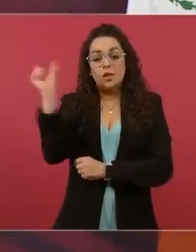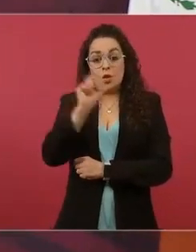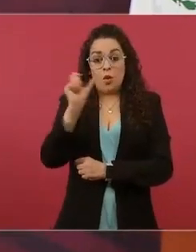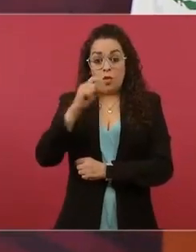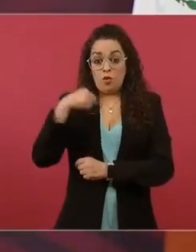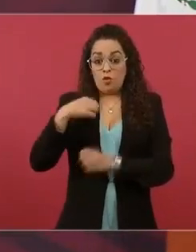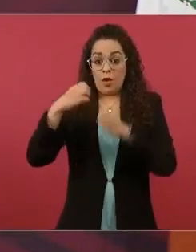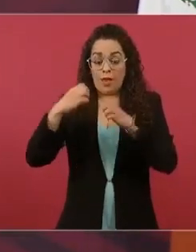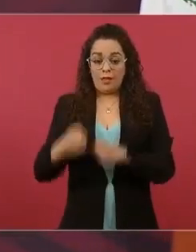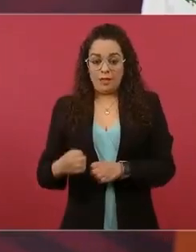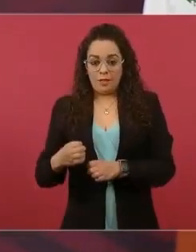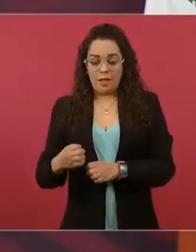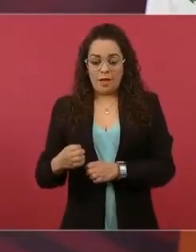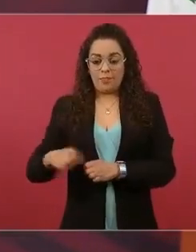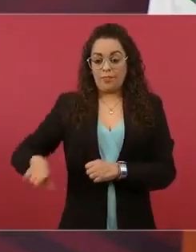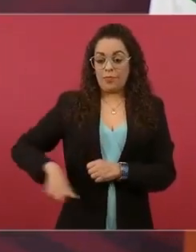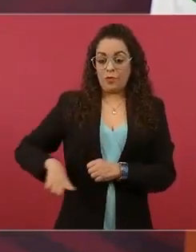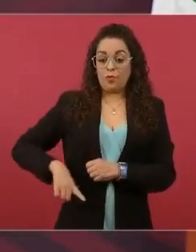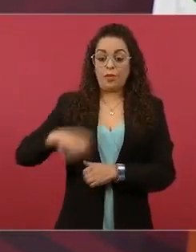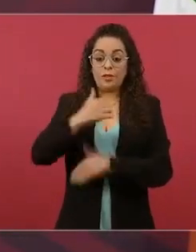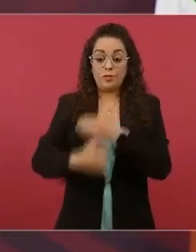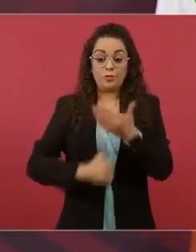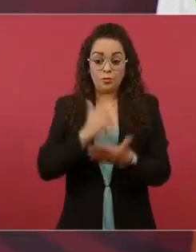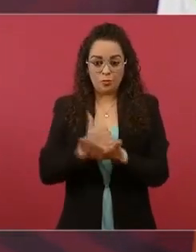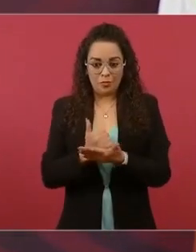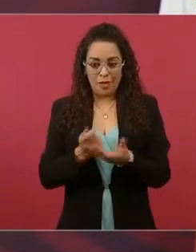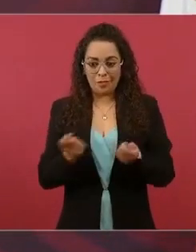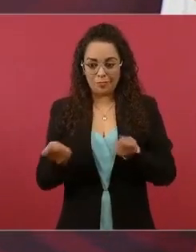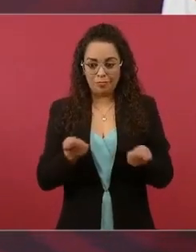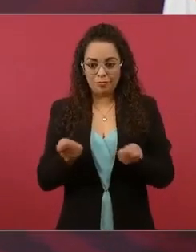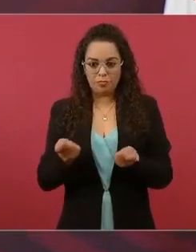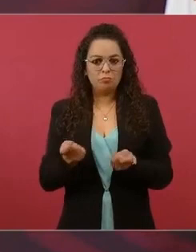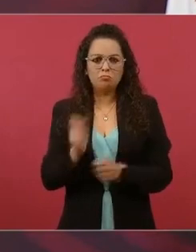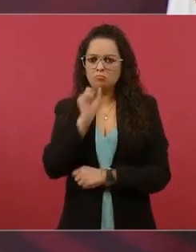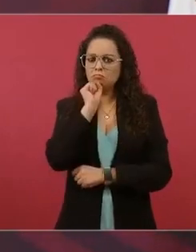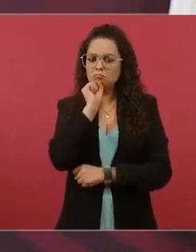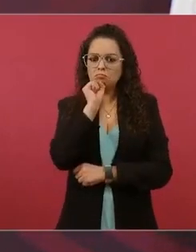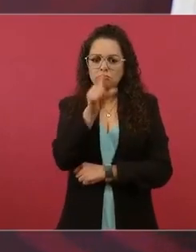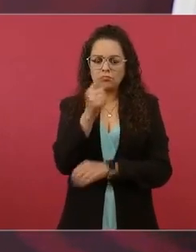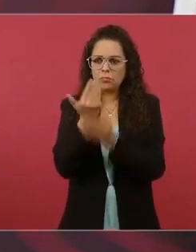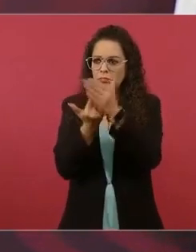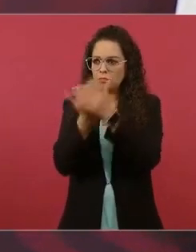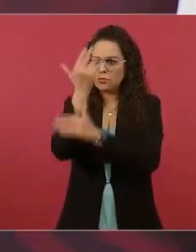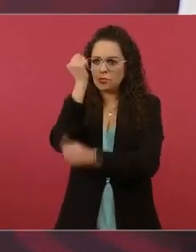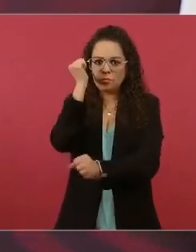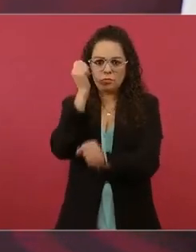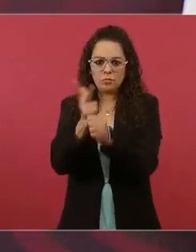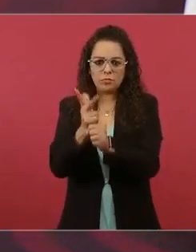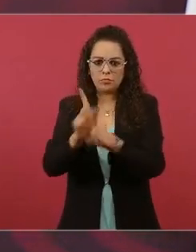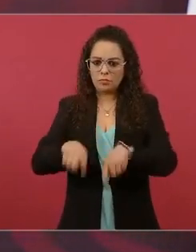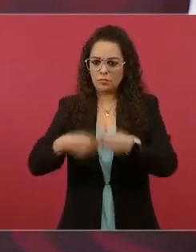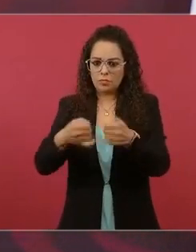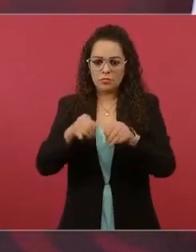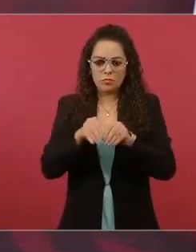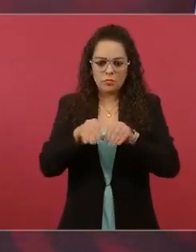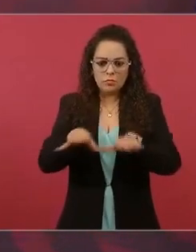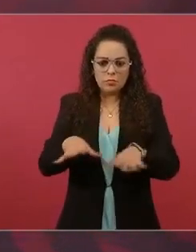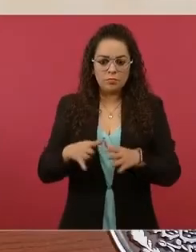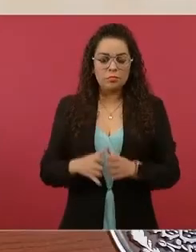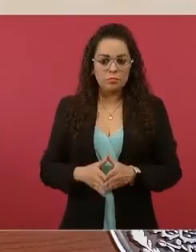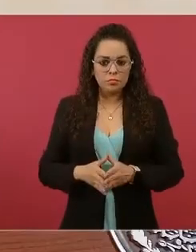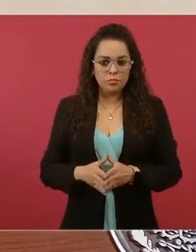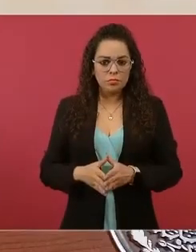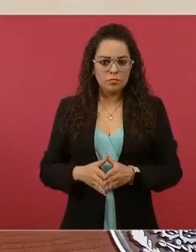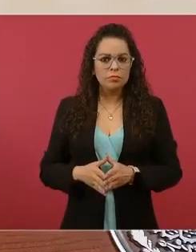ciudad, igual informábamos temprano, a esta hora, creo que hasta